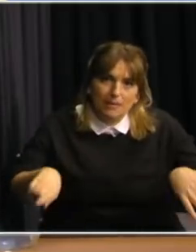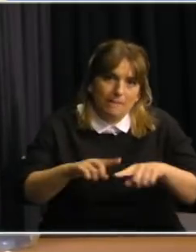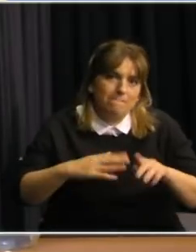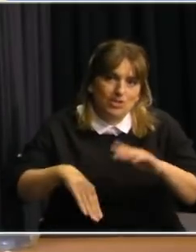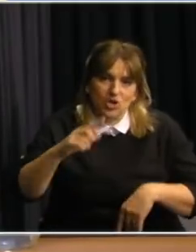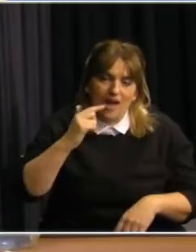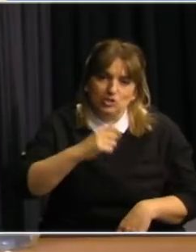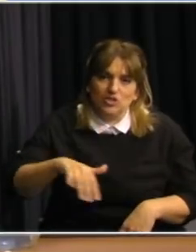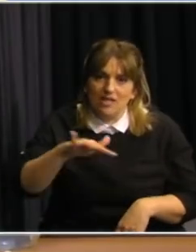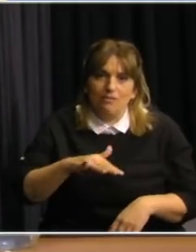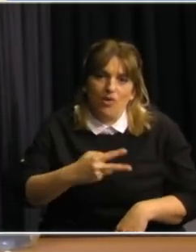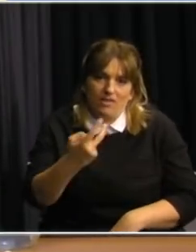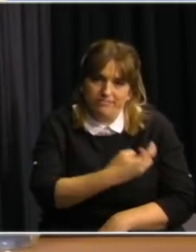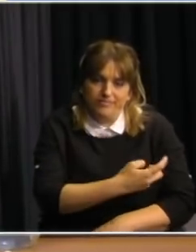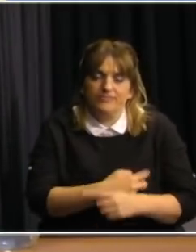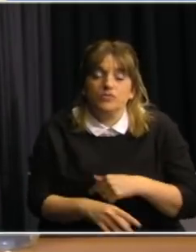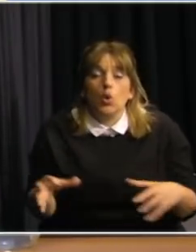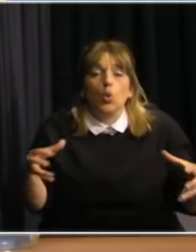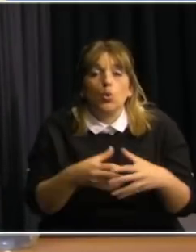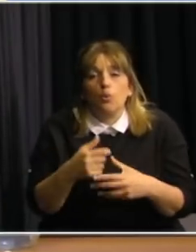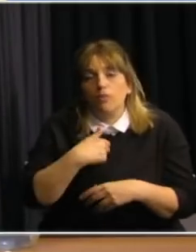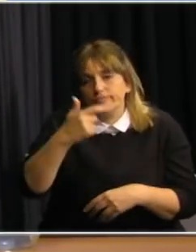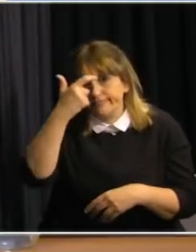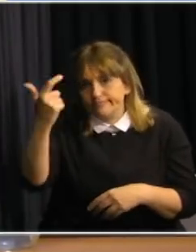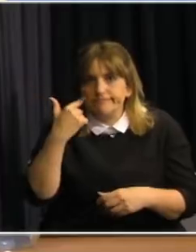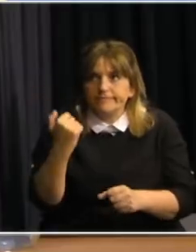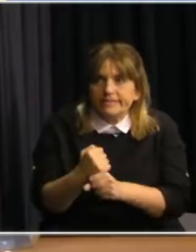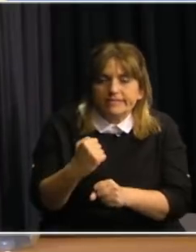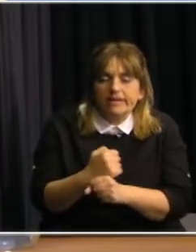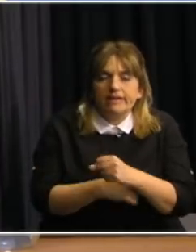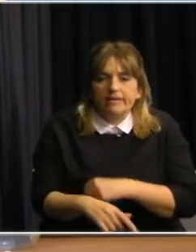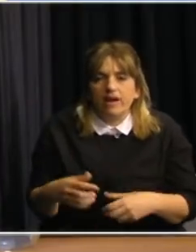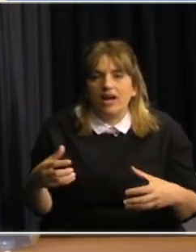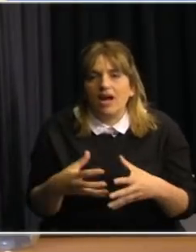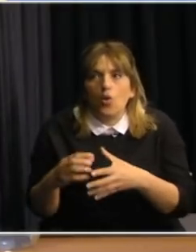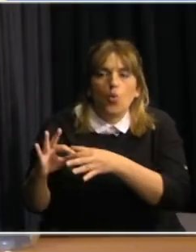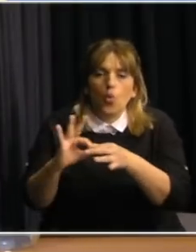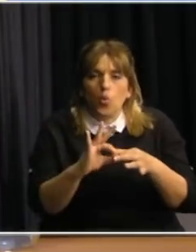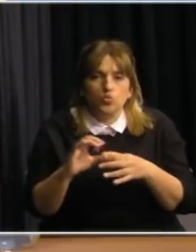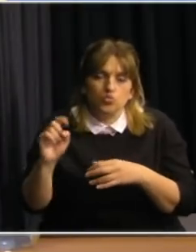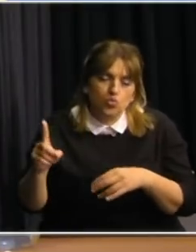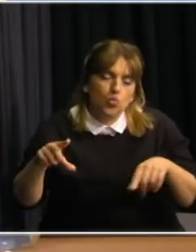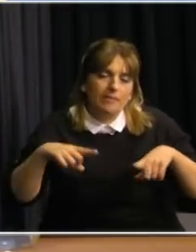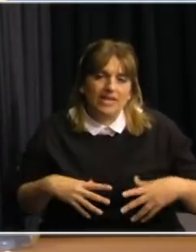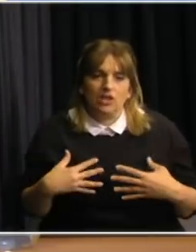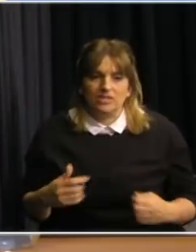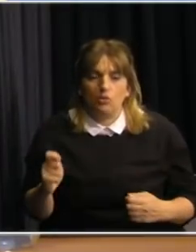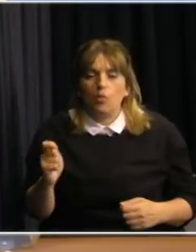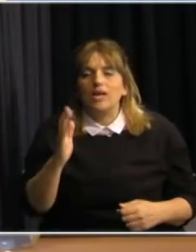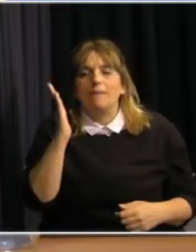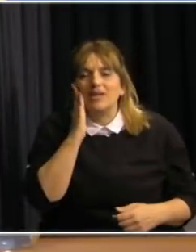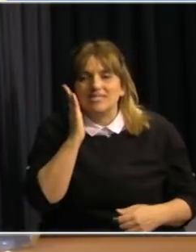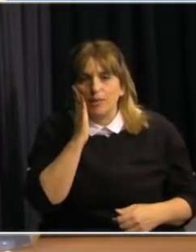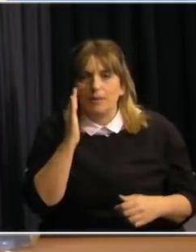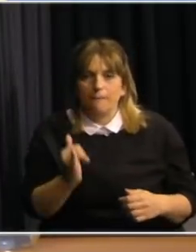sociedad. El grupo asesor científico honorario trabaja en una comisión conjunta con el Ministerio de Salud Pública para identificar